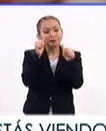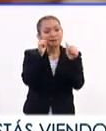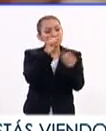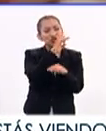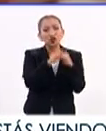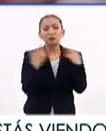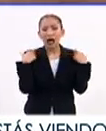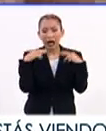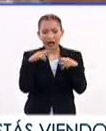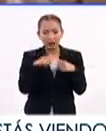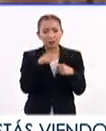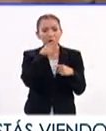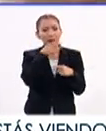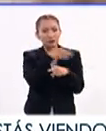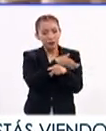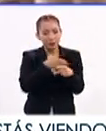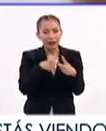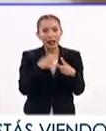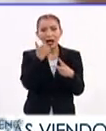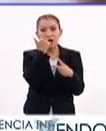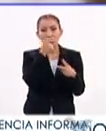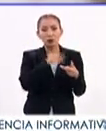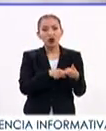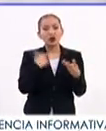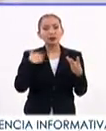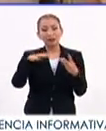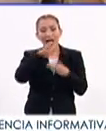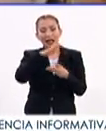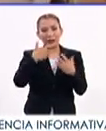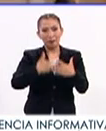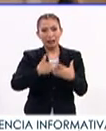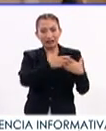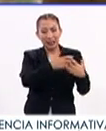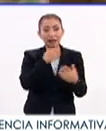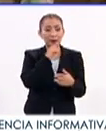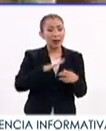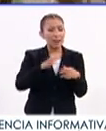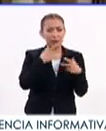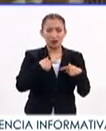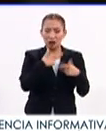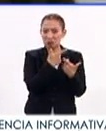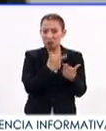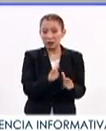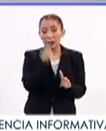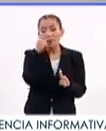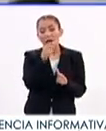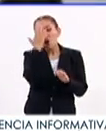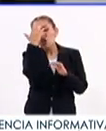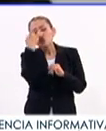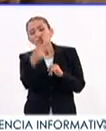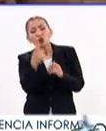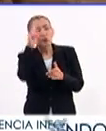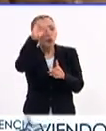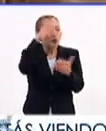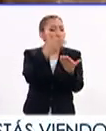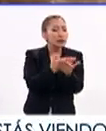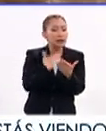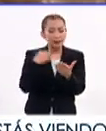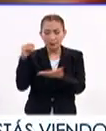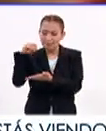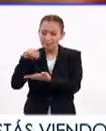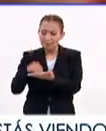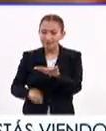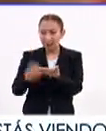las voces de docentes, padres de familia, alumnos, el sector empresarial y sociedad en general para conocer sus propuestas y